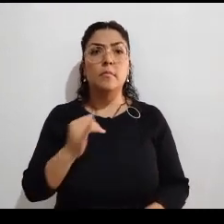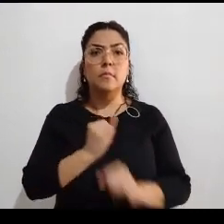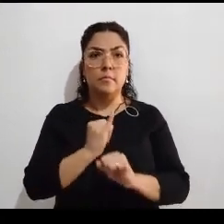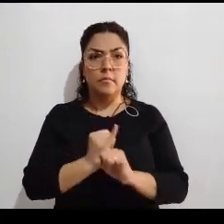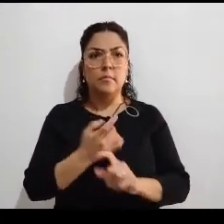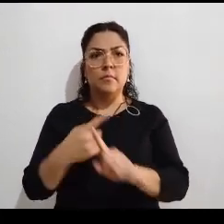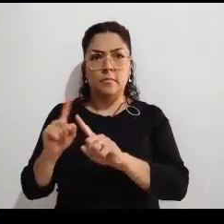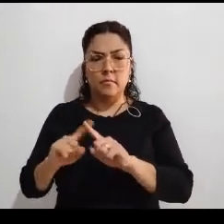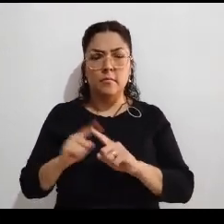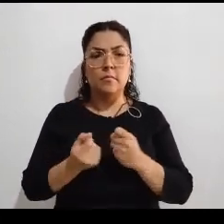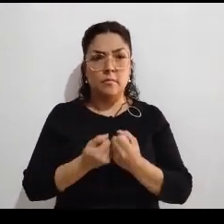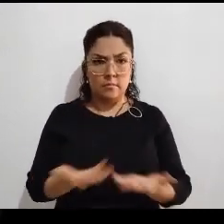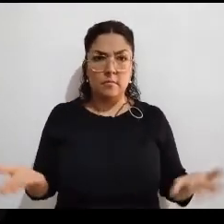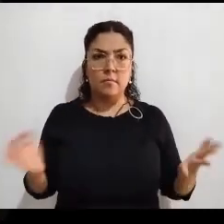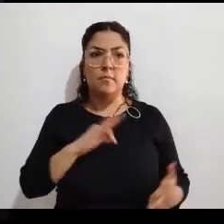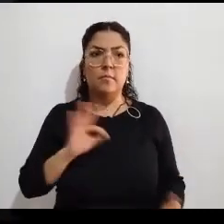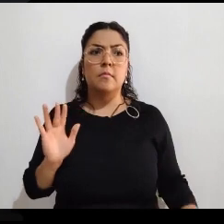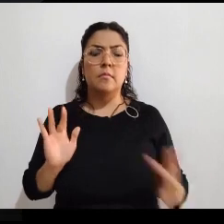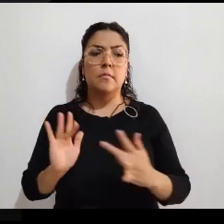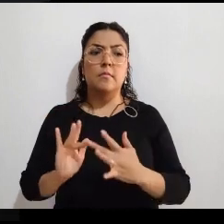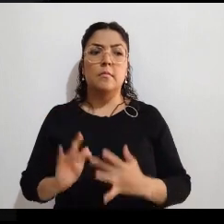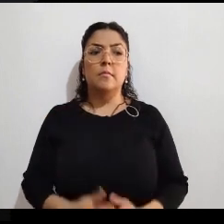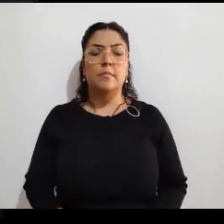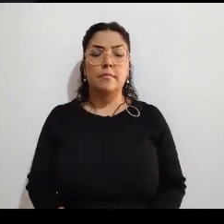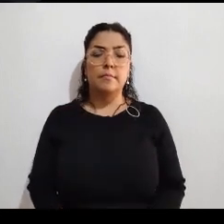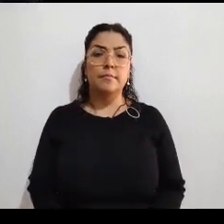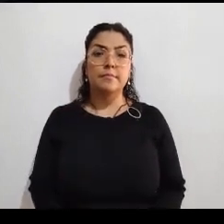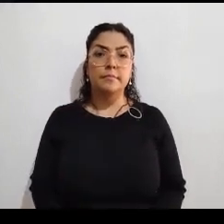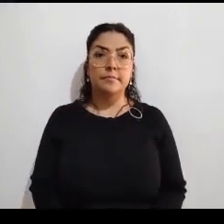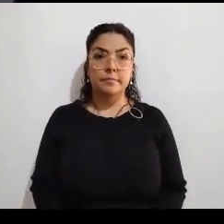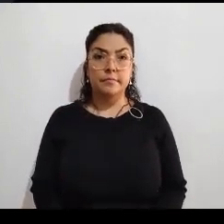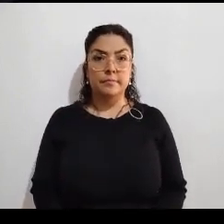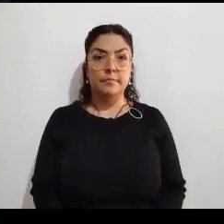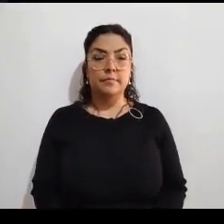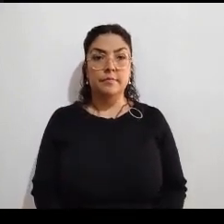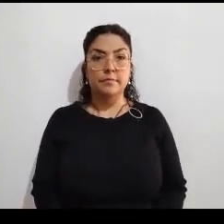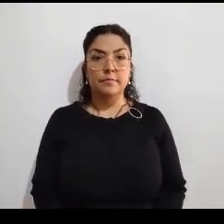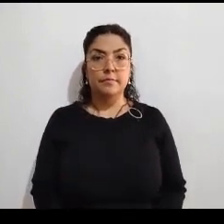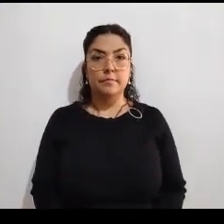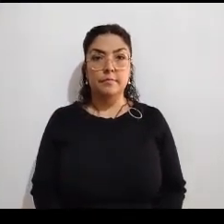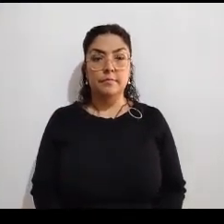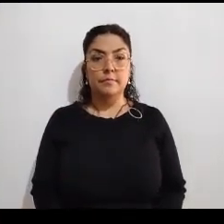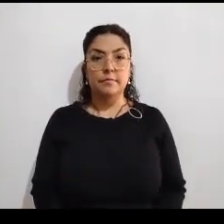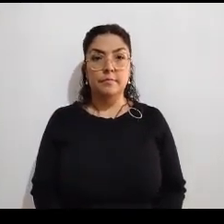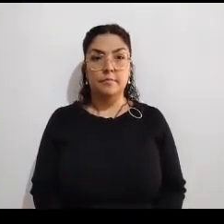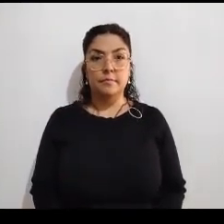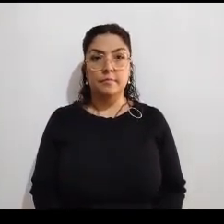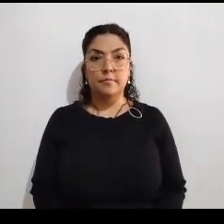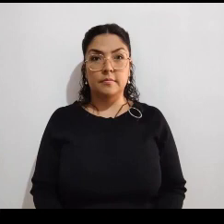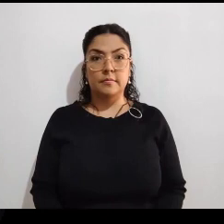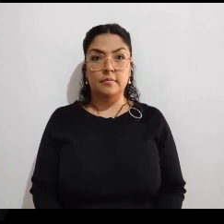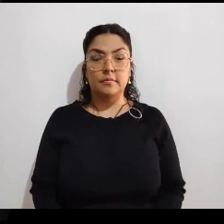seguir también en redes sociales, en Facebook como laurna.programaradiofónicodelyec, en Instagram, programa